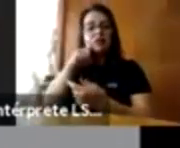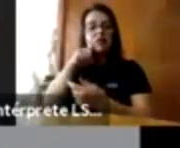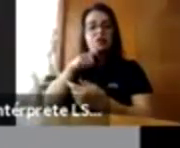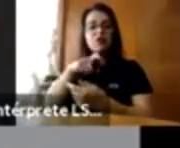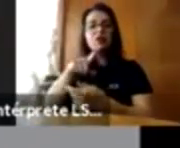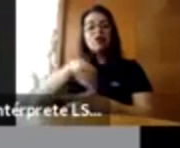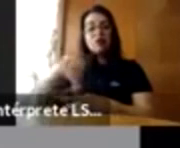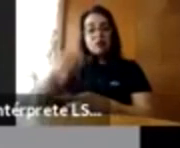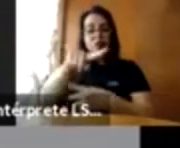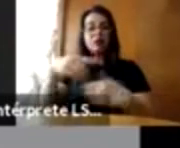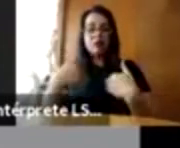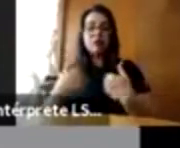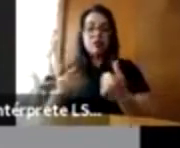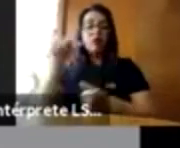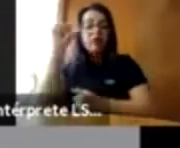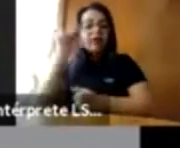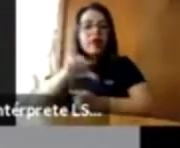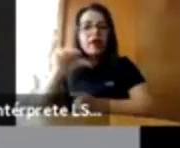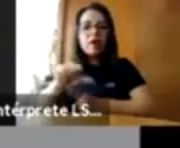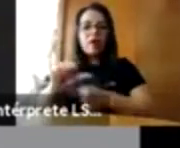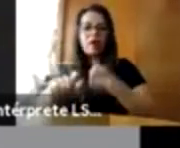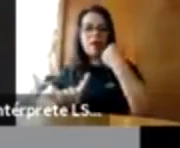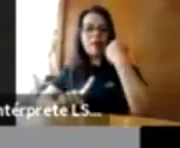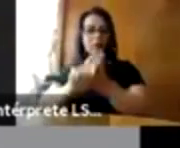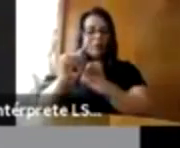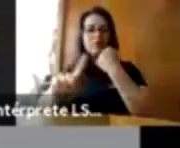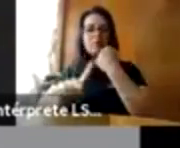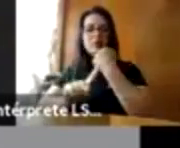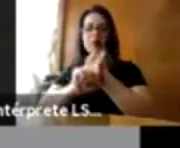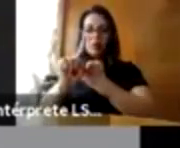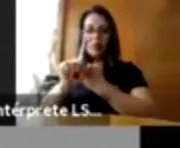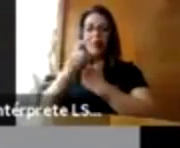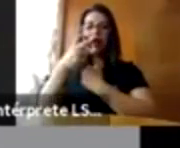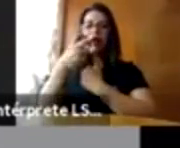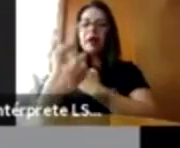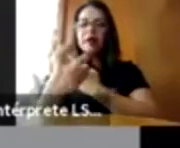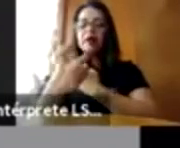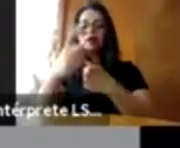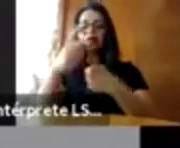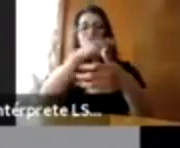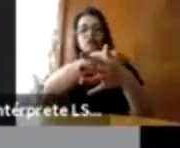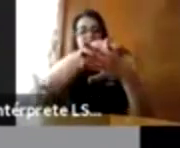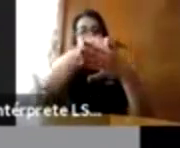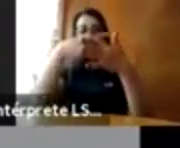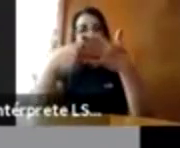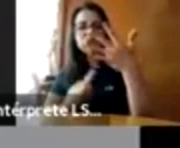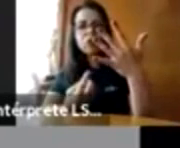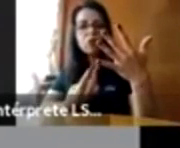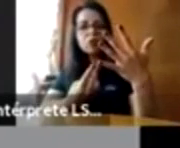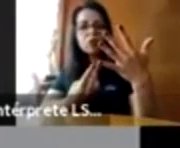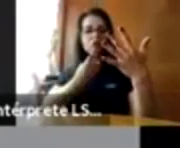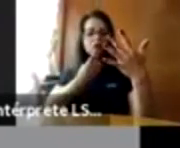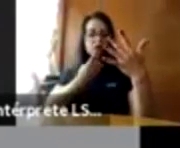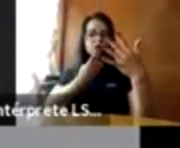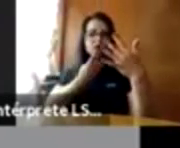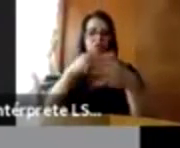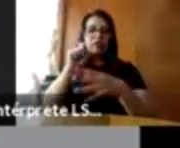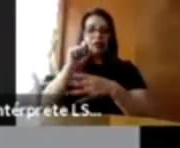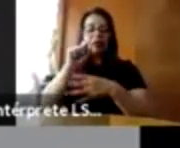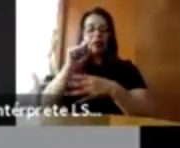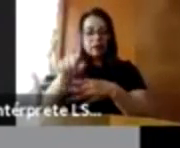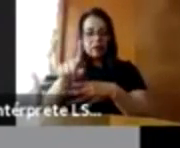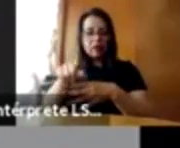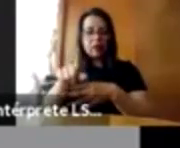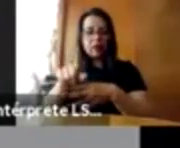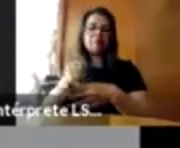de crisis podemos usar esas intervenciones y asegurarnos que mientras estamos tratando de combatir la